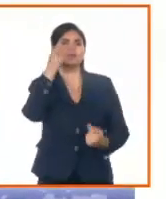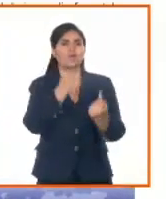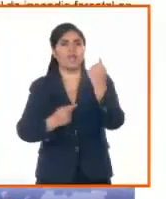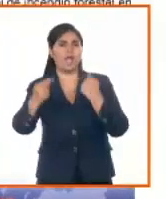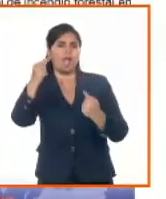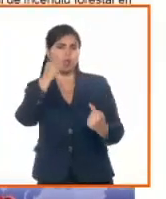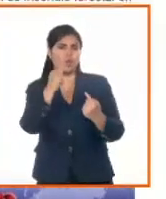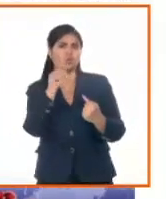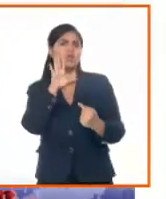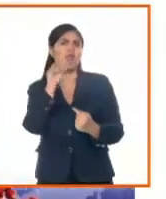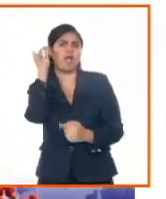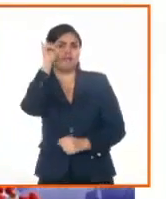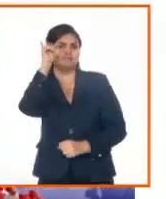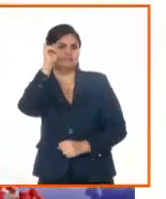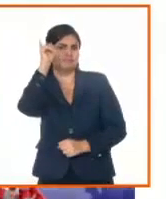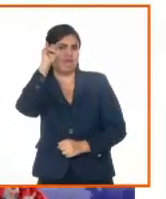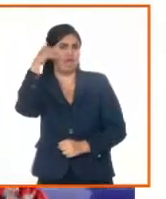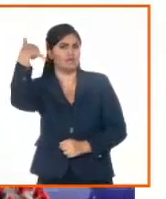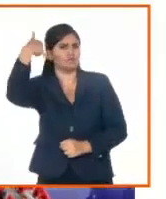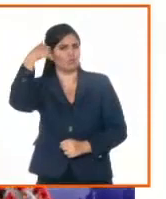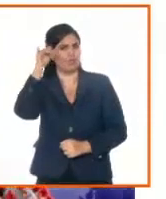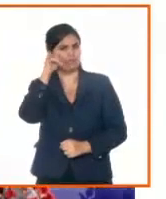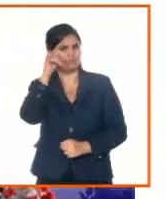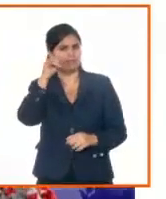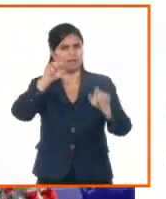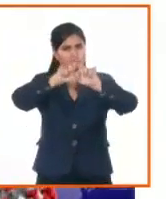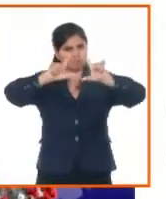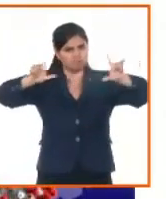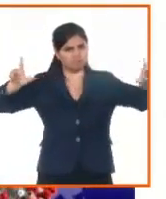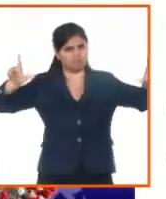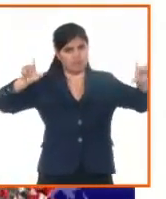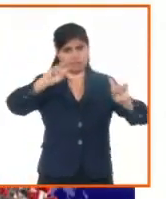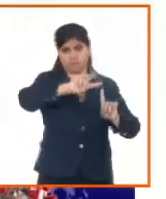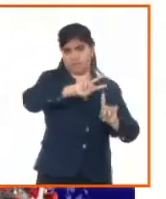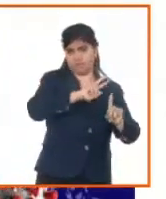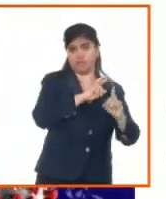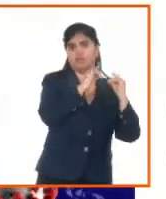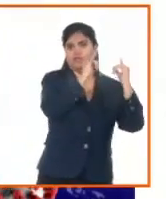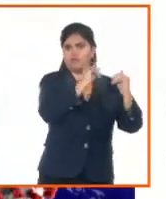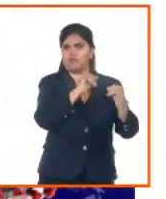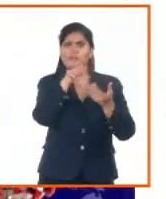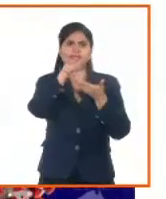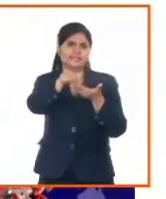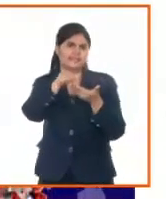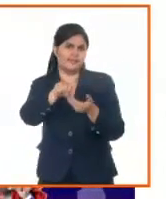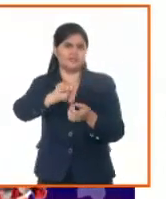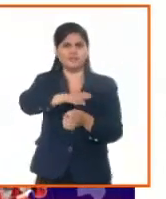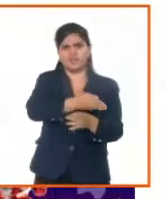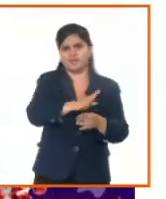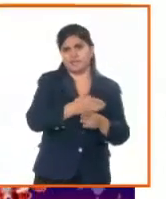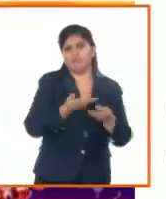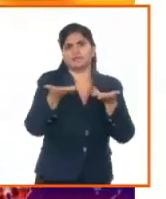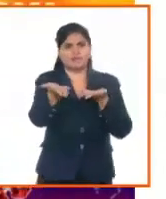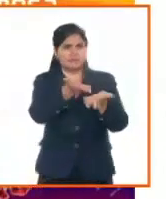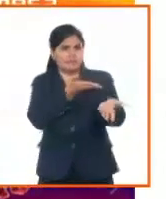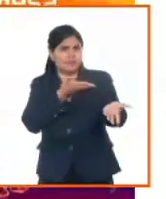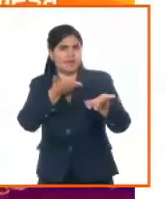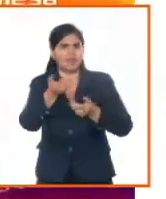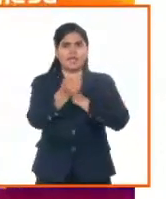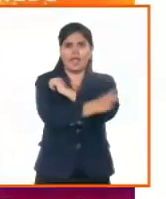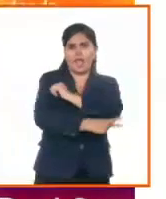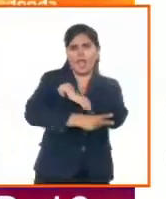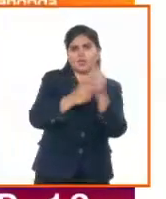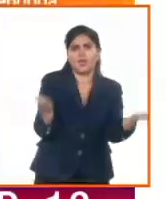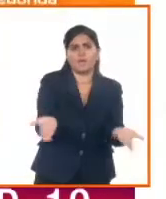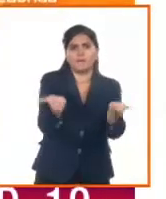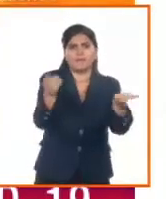discutió fundamentalmente la promoción del intercambio de servicios esenciales y la cooperación para incrementar